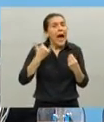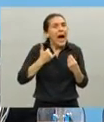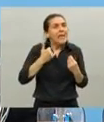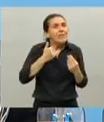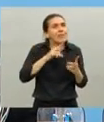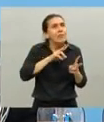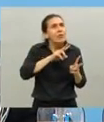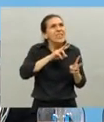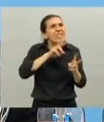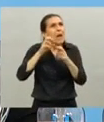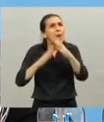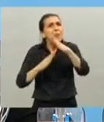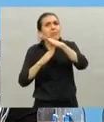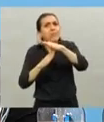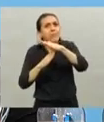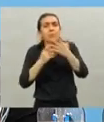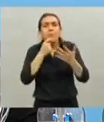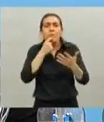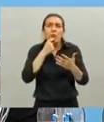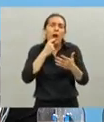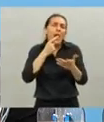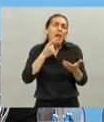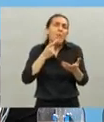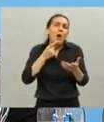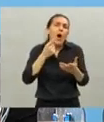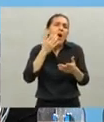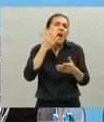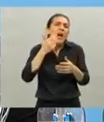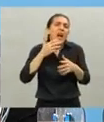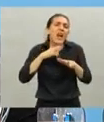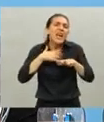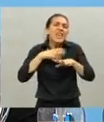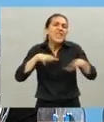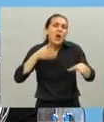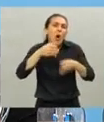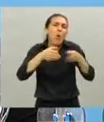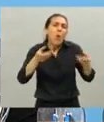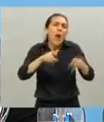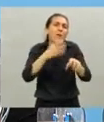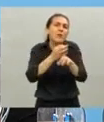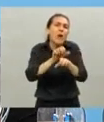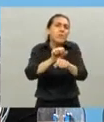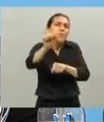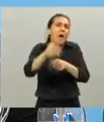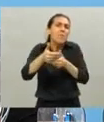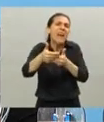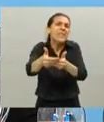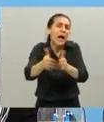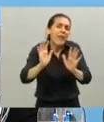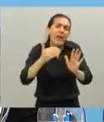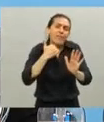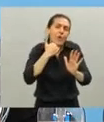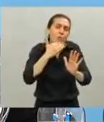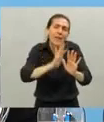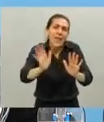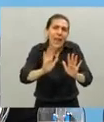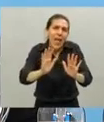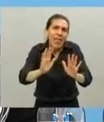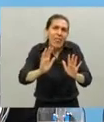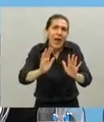prioridad ahora que un chico se reciba un poco antes un poco después no le cambia mucho la vida a nadie pero que un chico